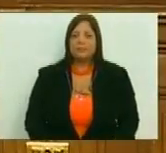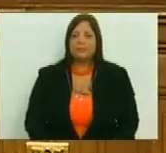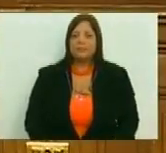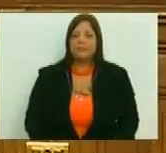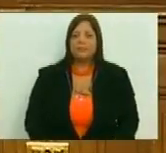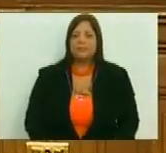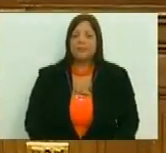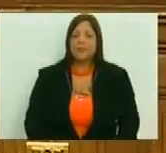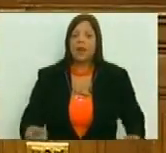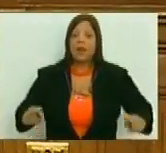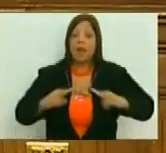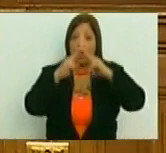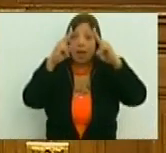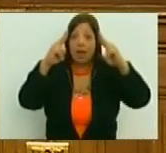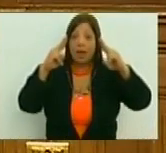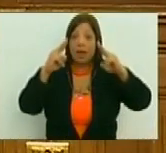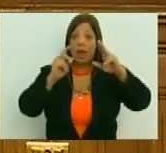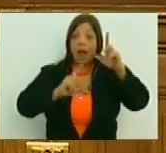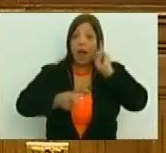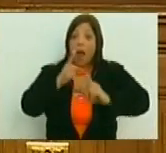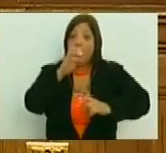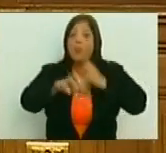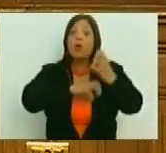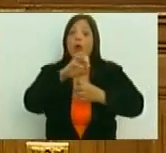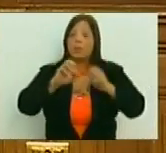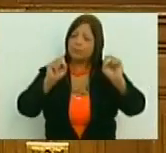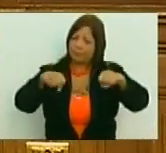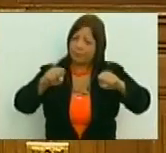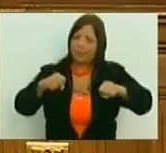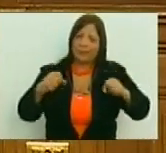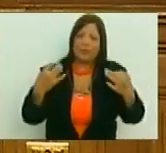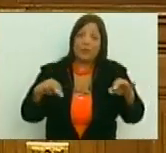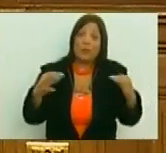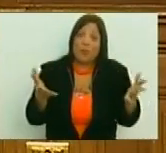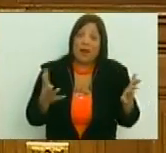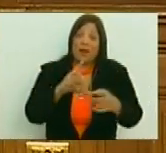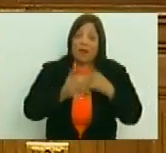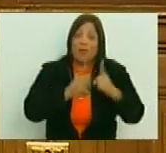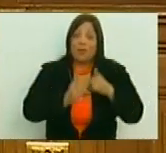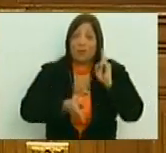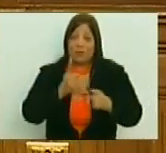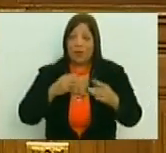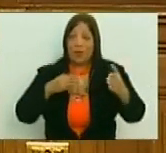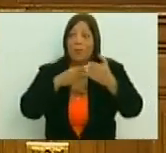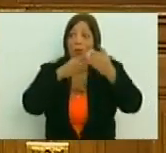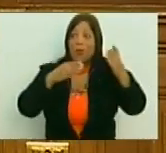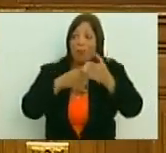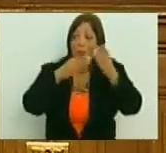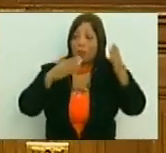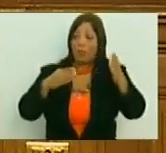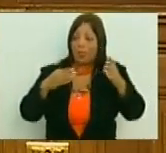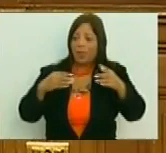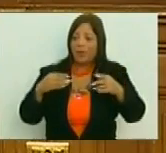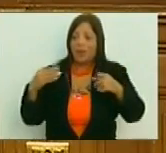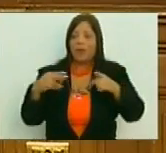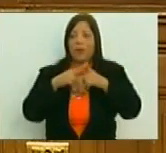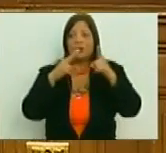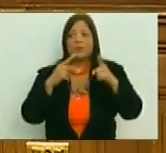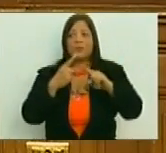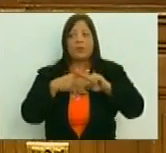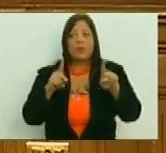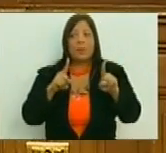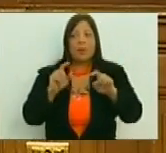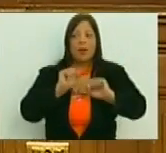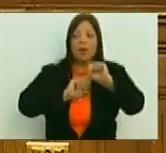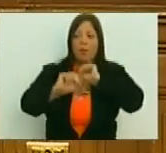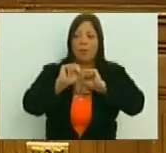¿Nos encontraremos adversidades? Ciertamente las encontraremos. Por supuesto que las encontraremos. Pero las vamos